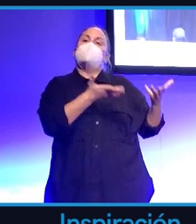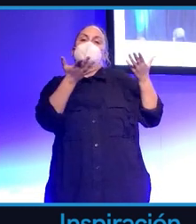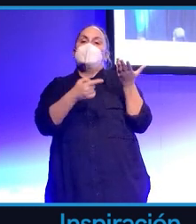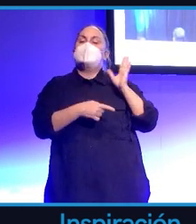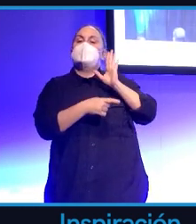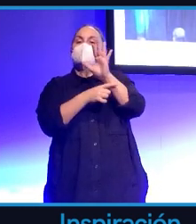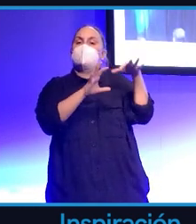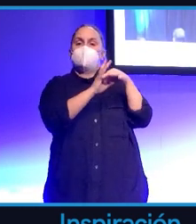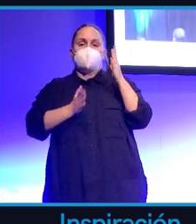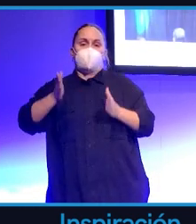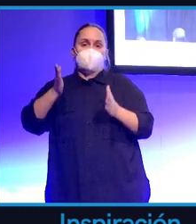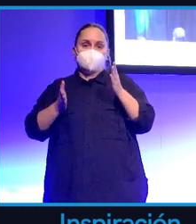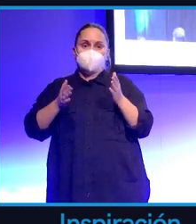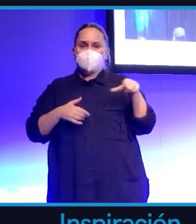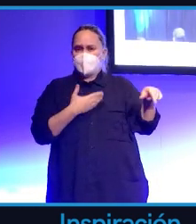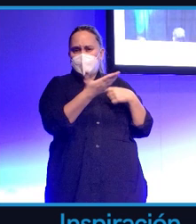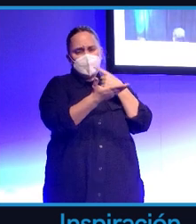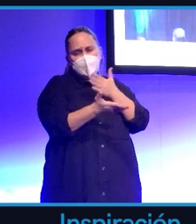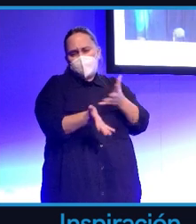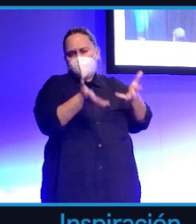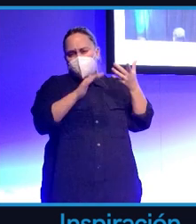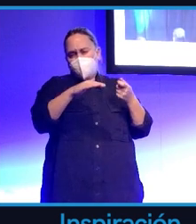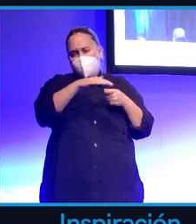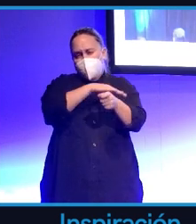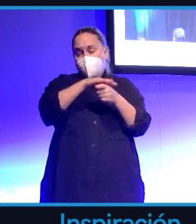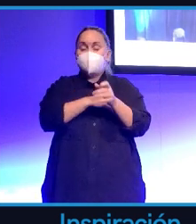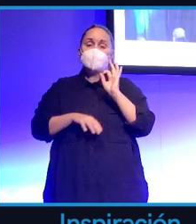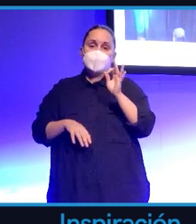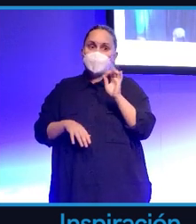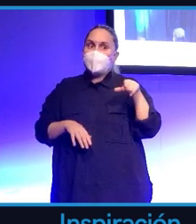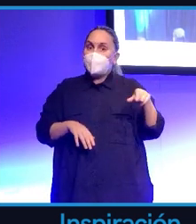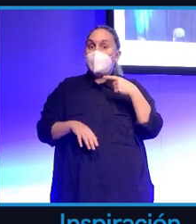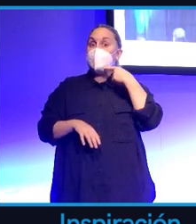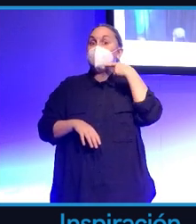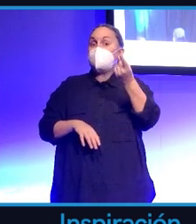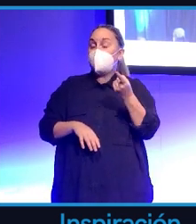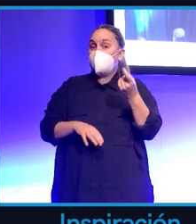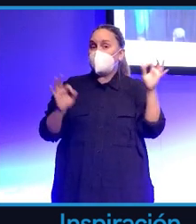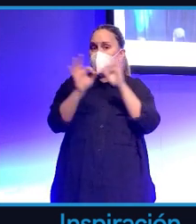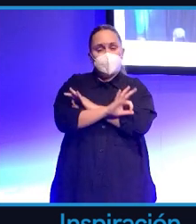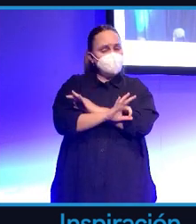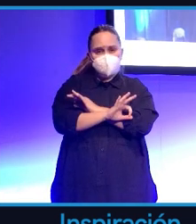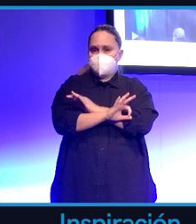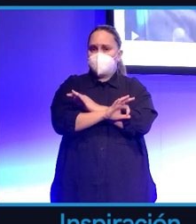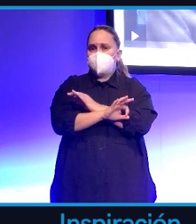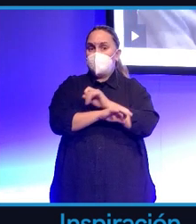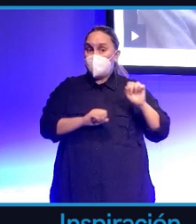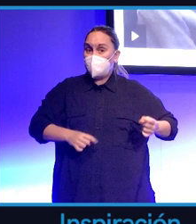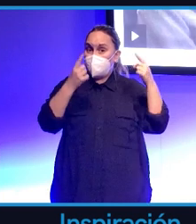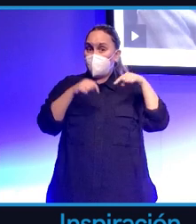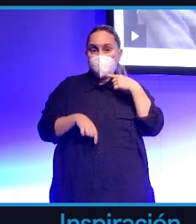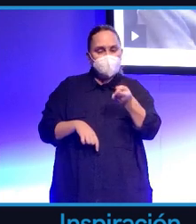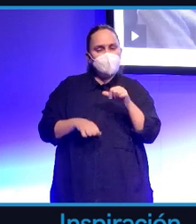Y seguramente tienen razón. Pero lo que dijo no iba mal encaminado y no es el primero que lo dice. Son muchos. Aquí les traigo otros ejemplos.